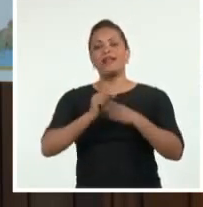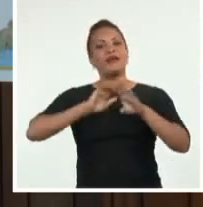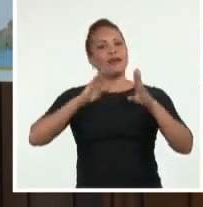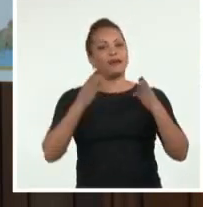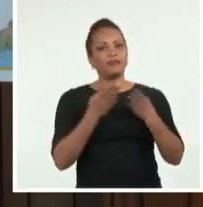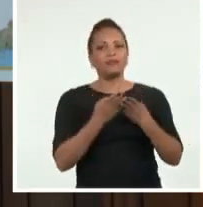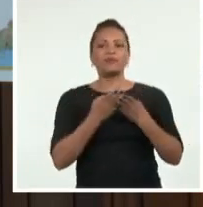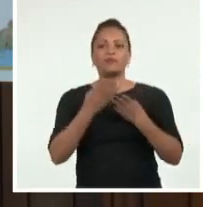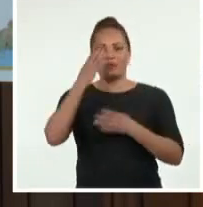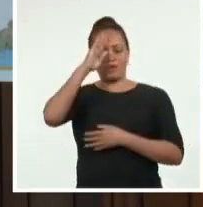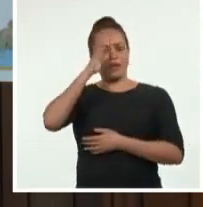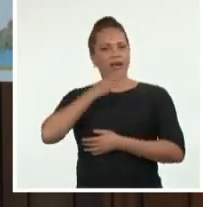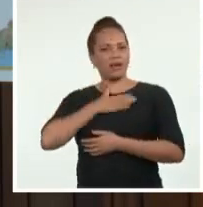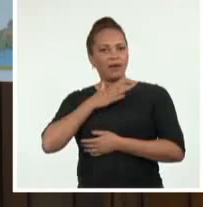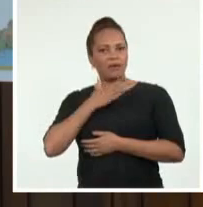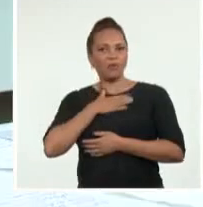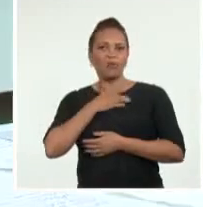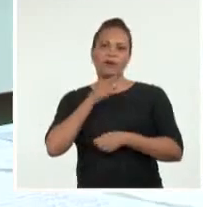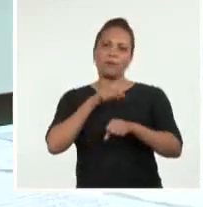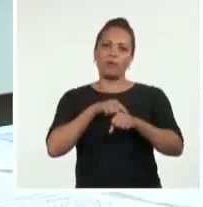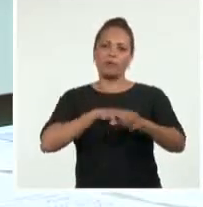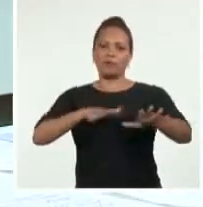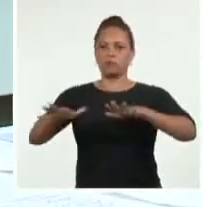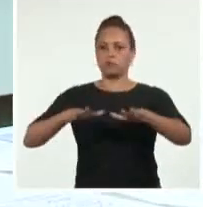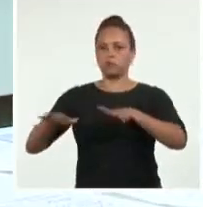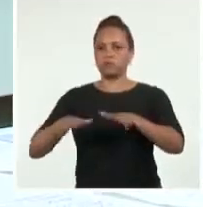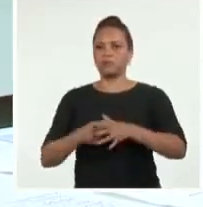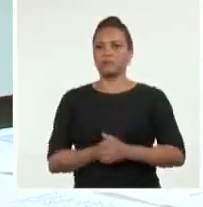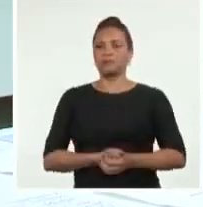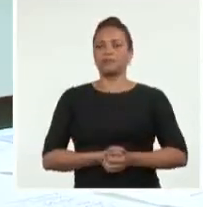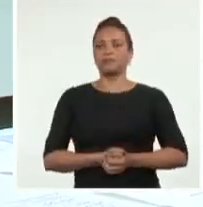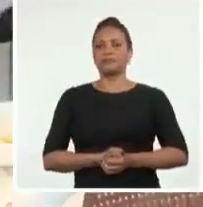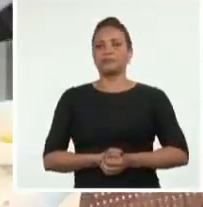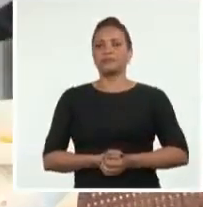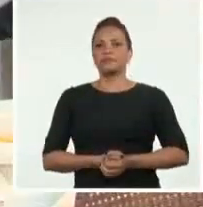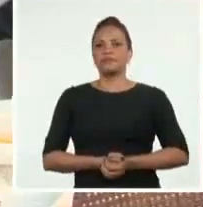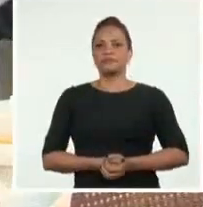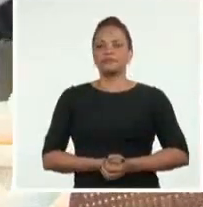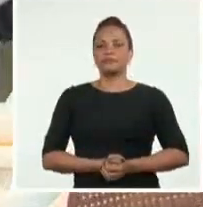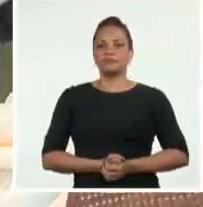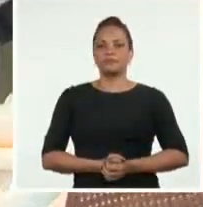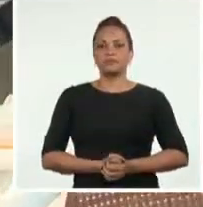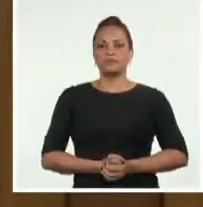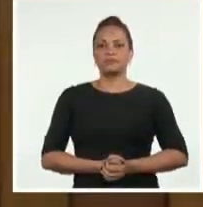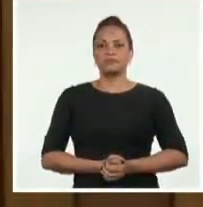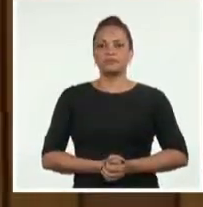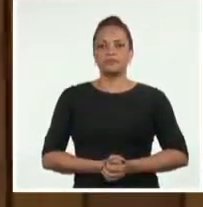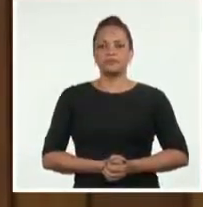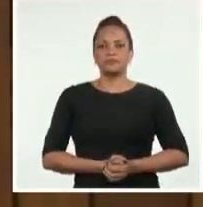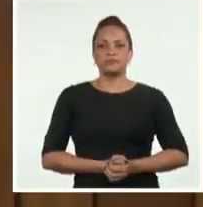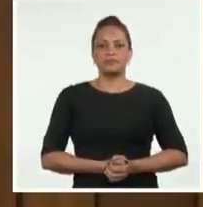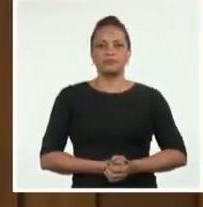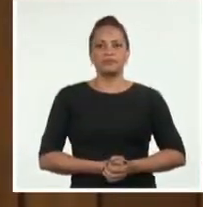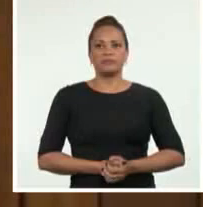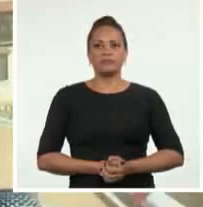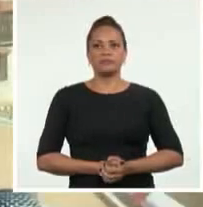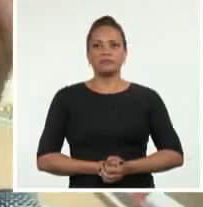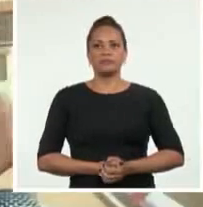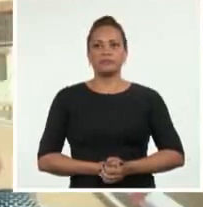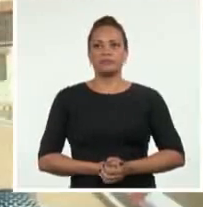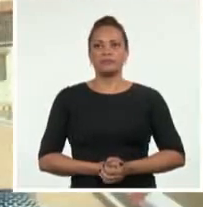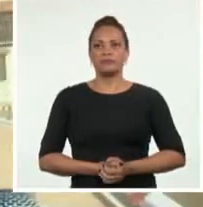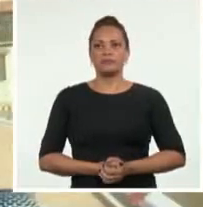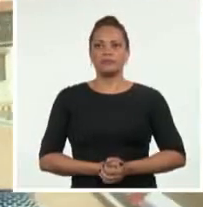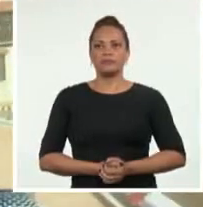del país ante los desastres. Desde Santiago de Cuba, el camarógrafo Santiago Martí y Dailin Herrera-Vallar,